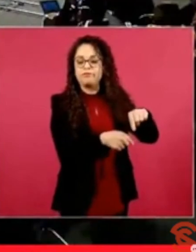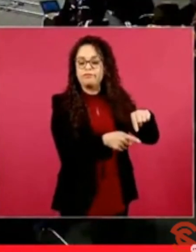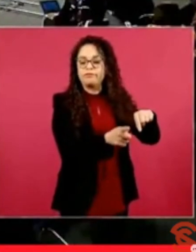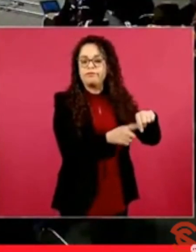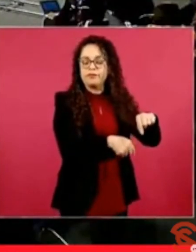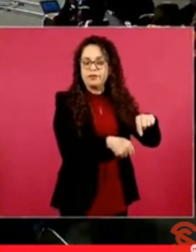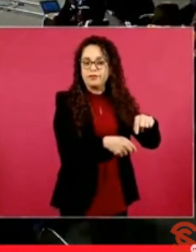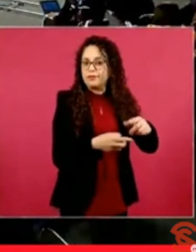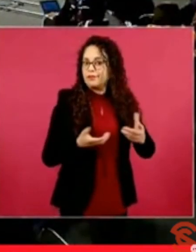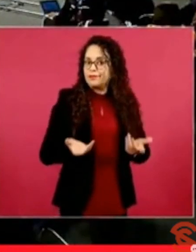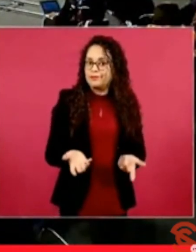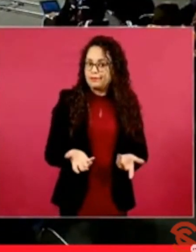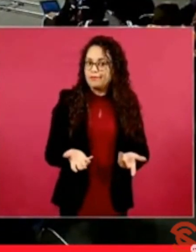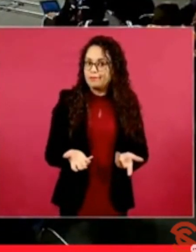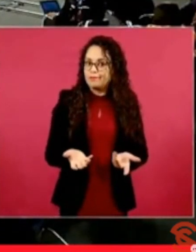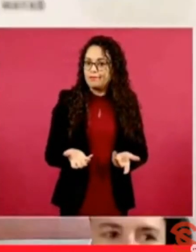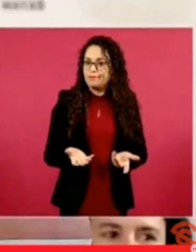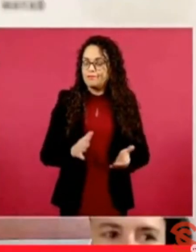exhibiéndolo.